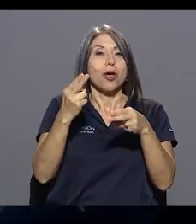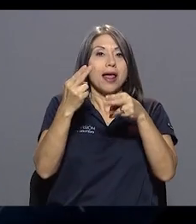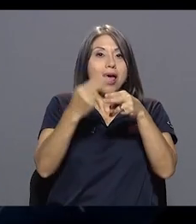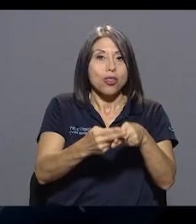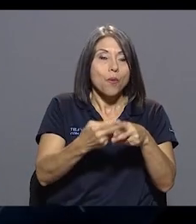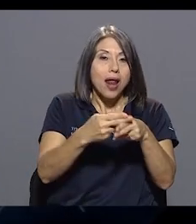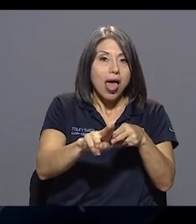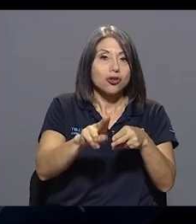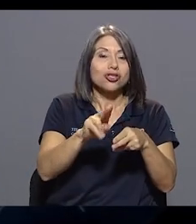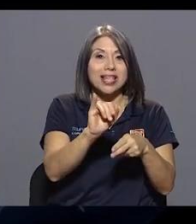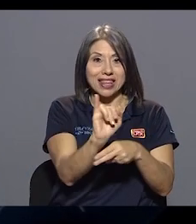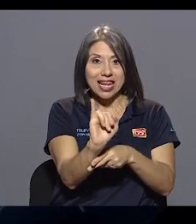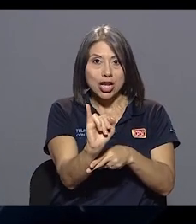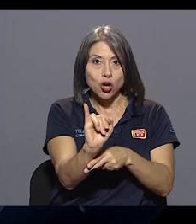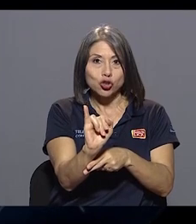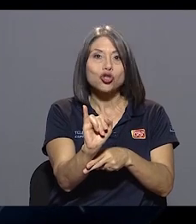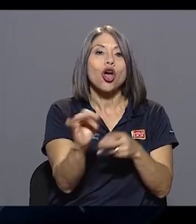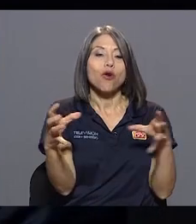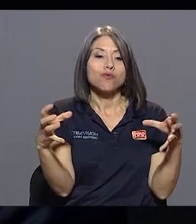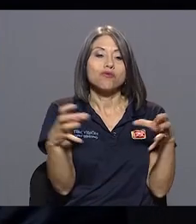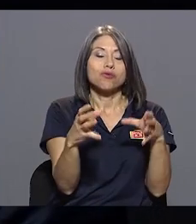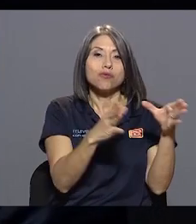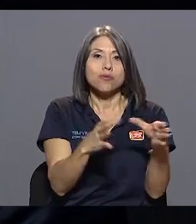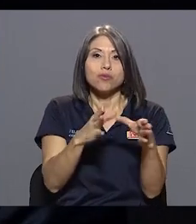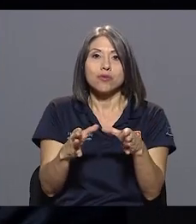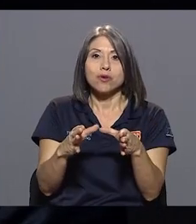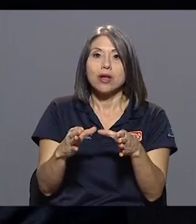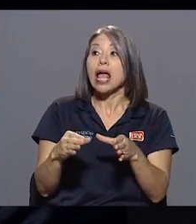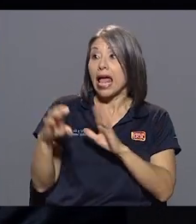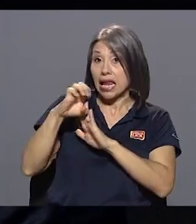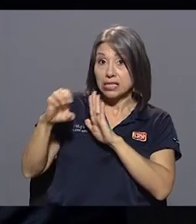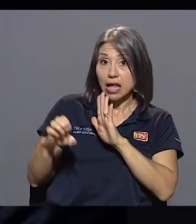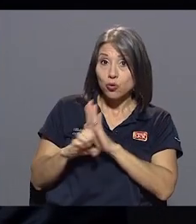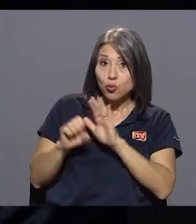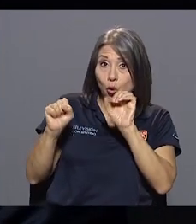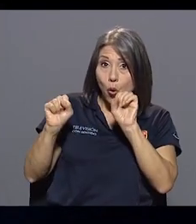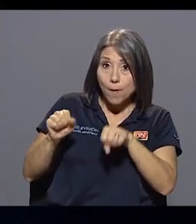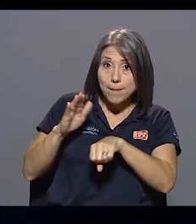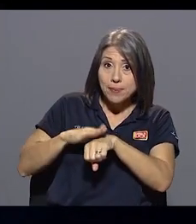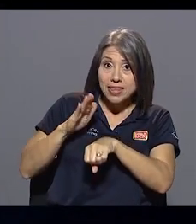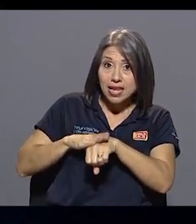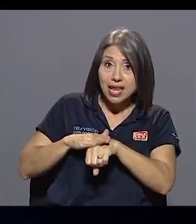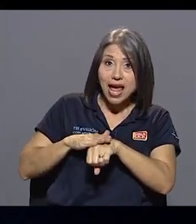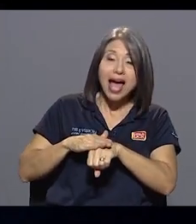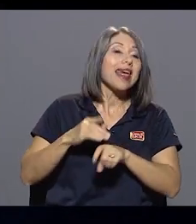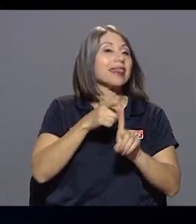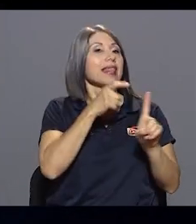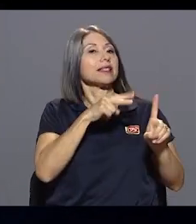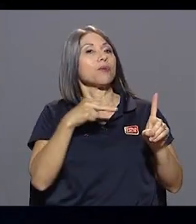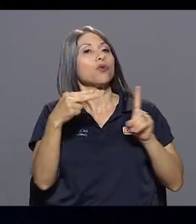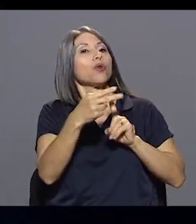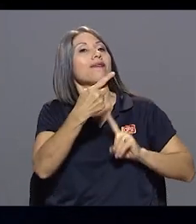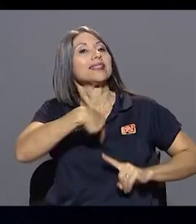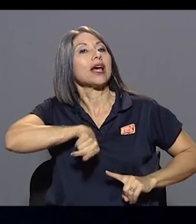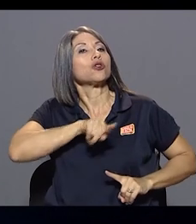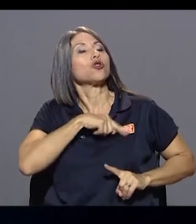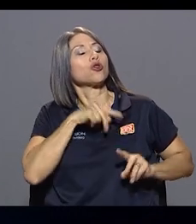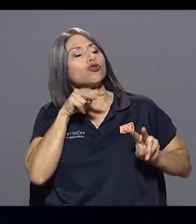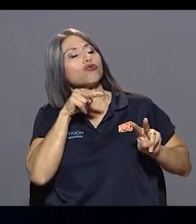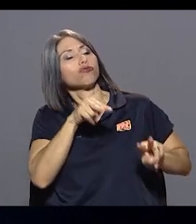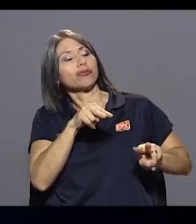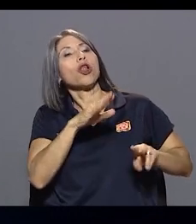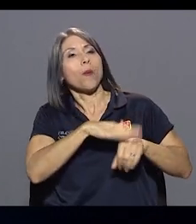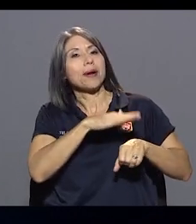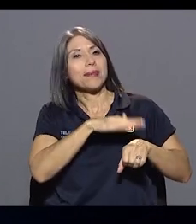queremos aplicar las políticas que... ¿El estatuto lo permitiría? El estatuto desde nuestro punto de vista lo permite, queremos